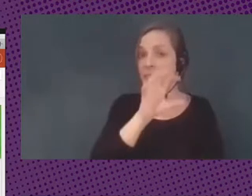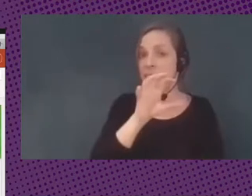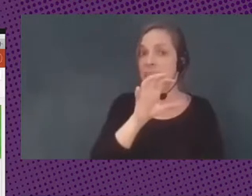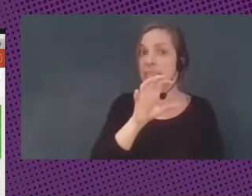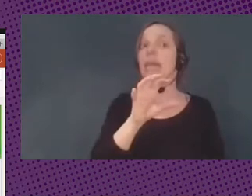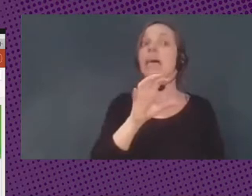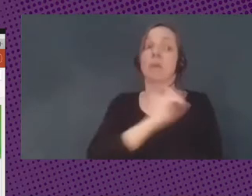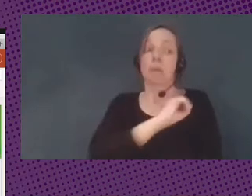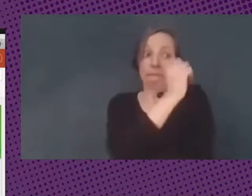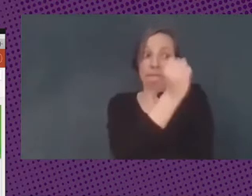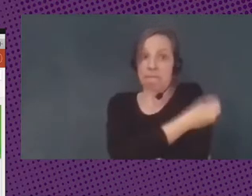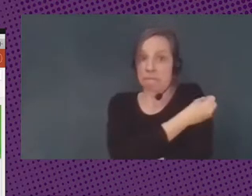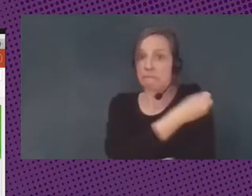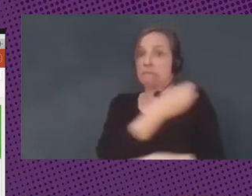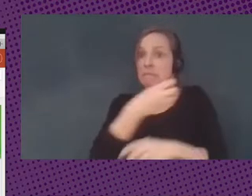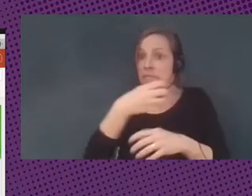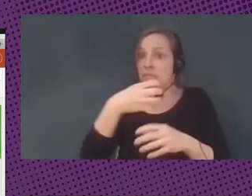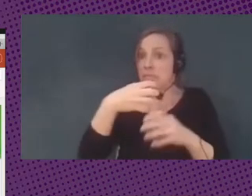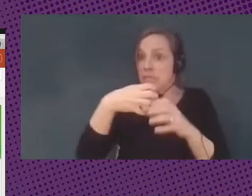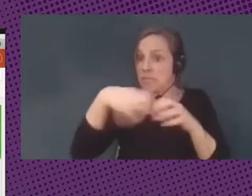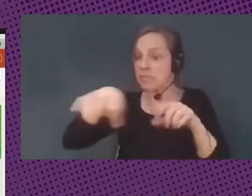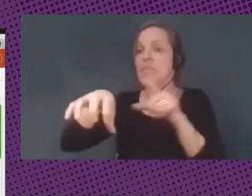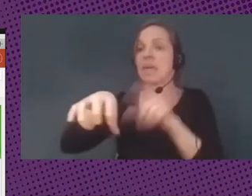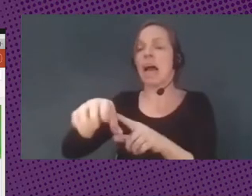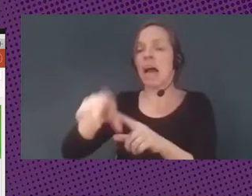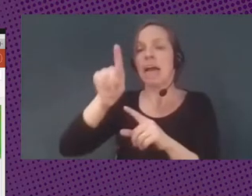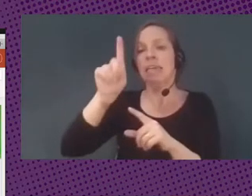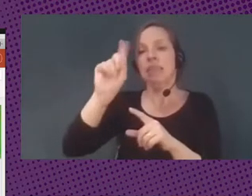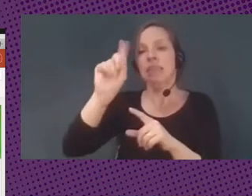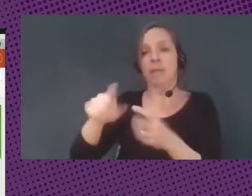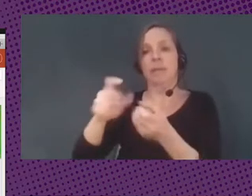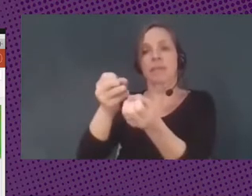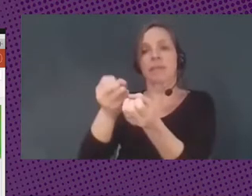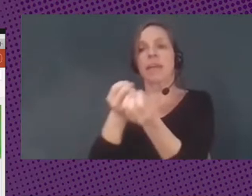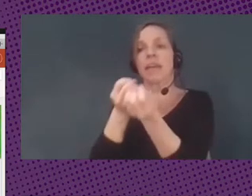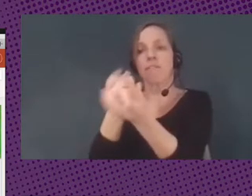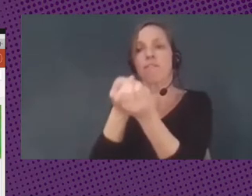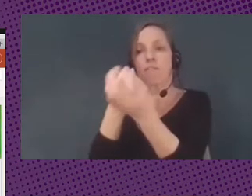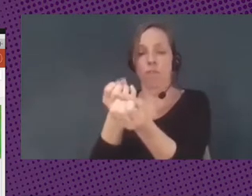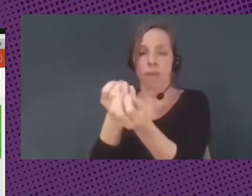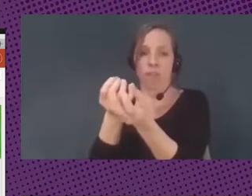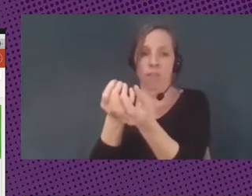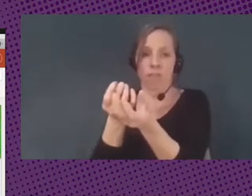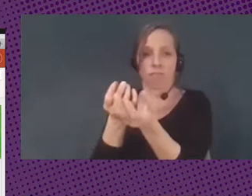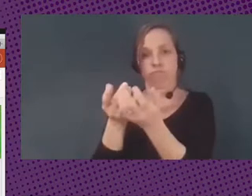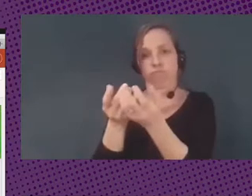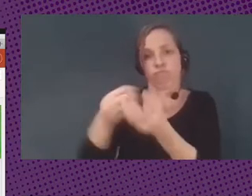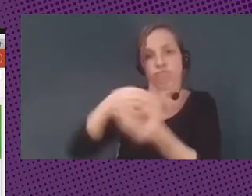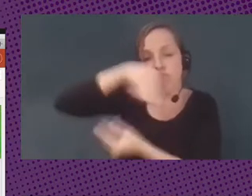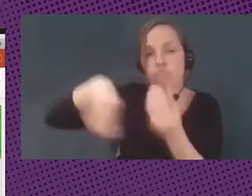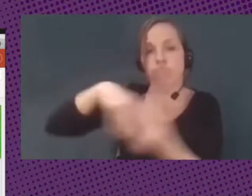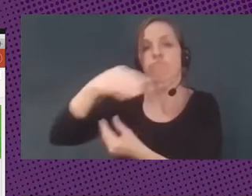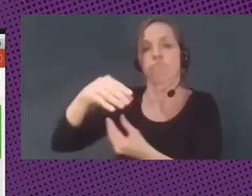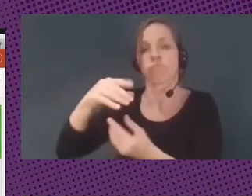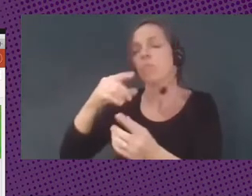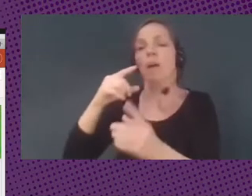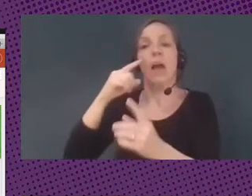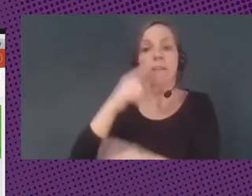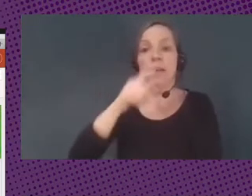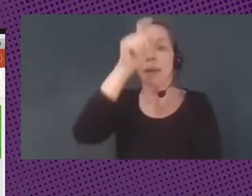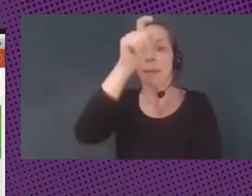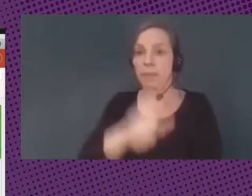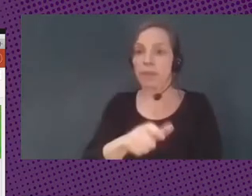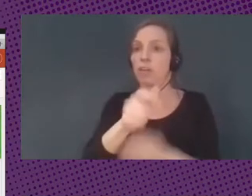ellos administran la información personal del crédito, de las